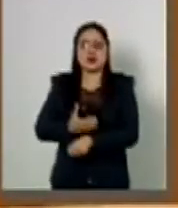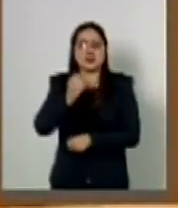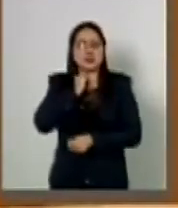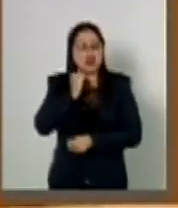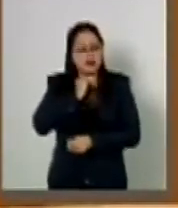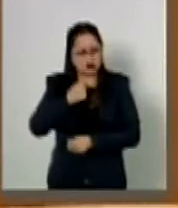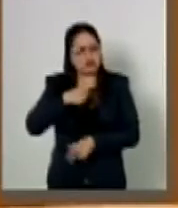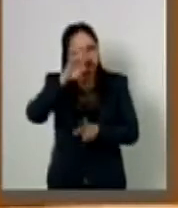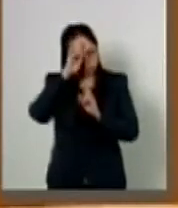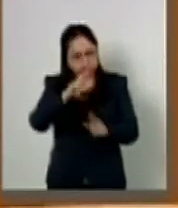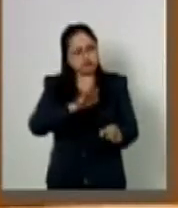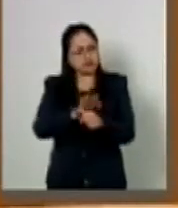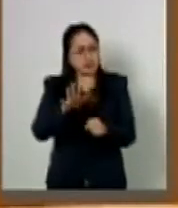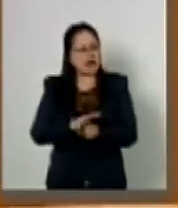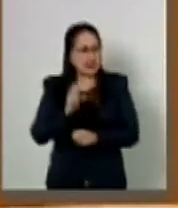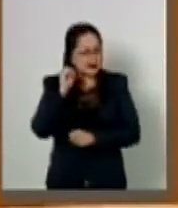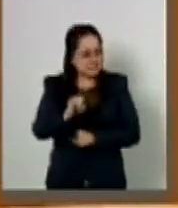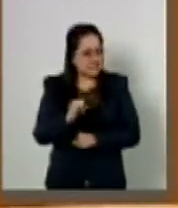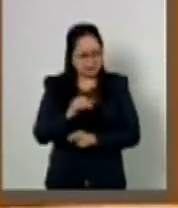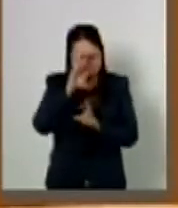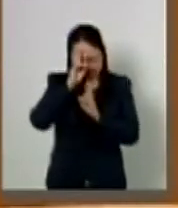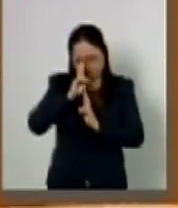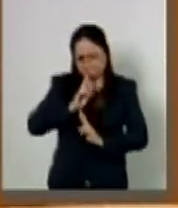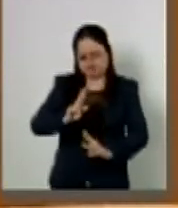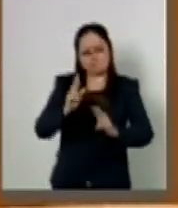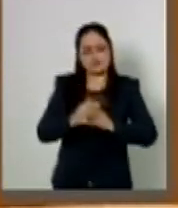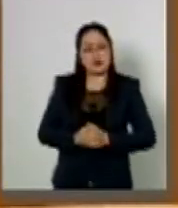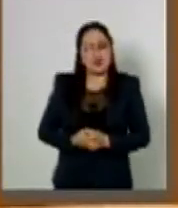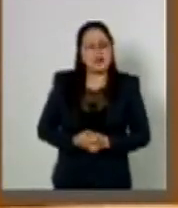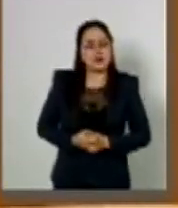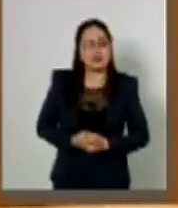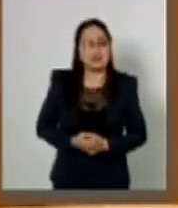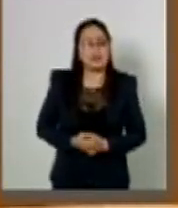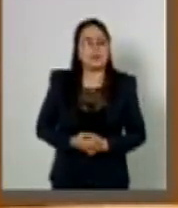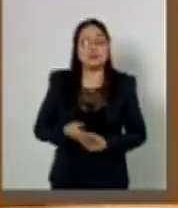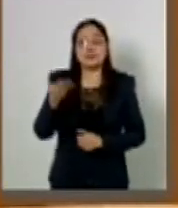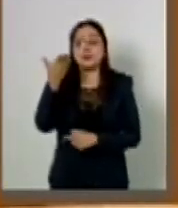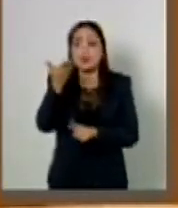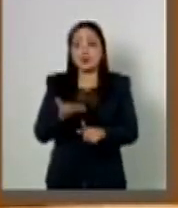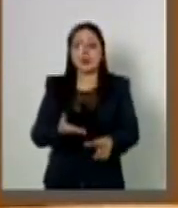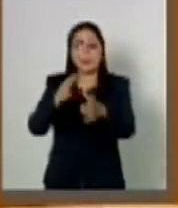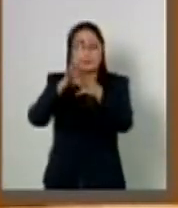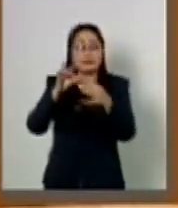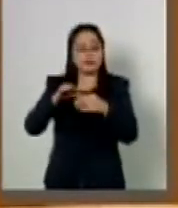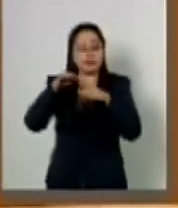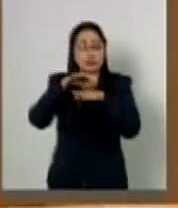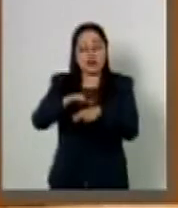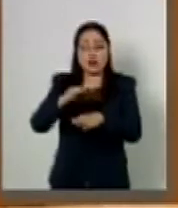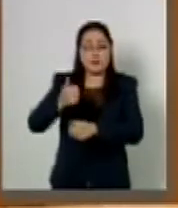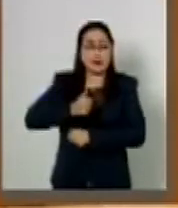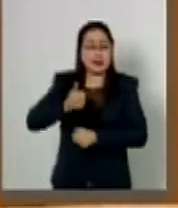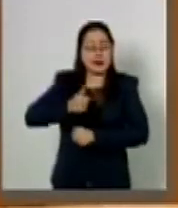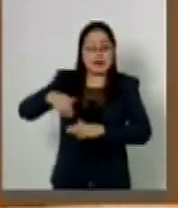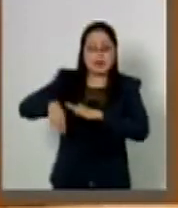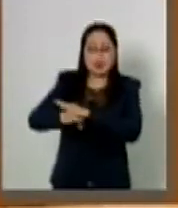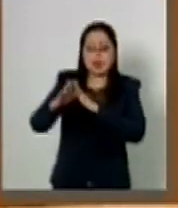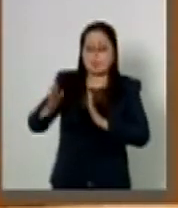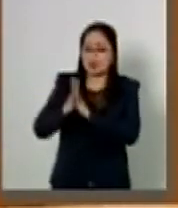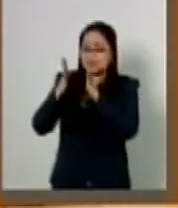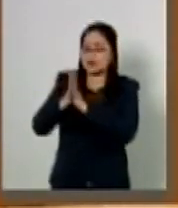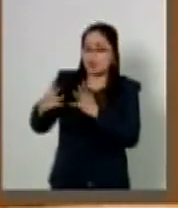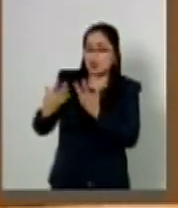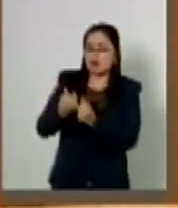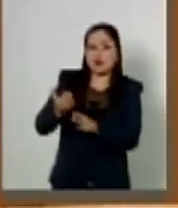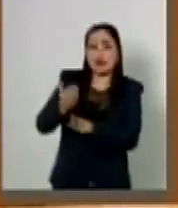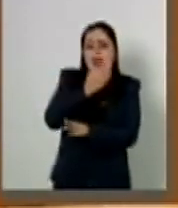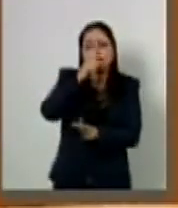respeto y respeto mucho, hablaba sobre la participación del Ejército en eventos lamentables de los